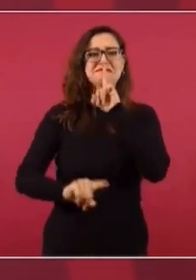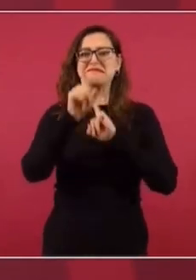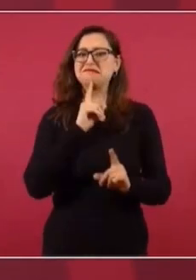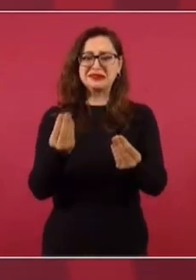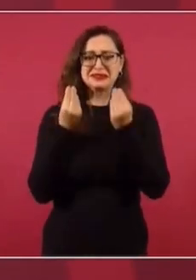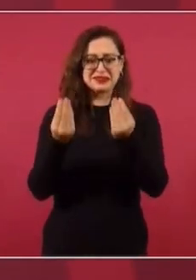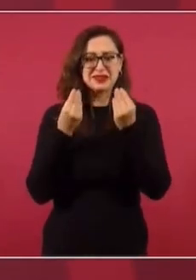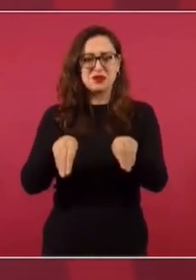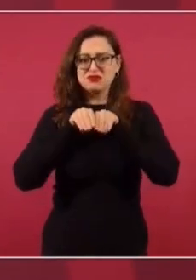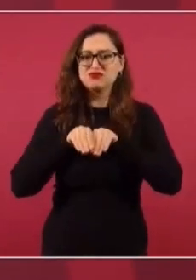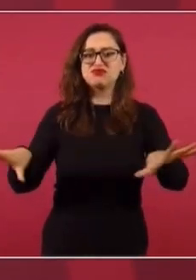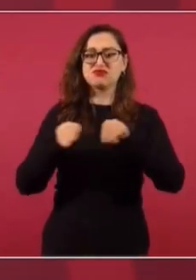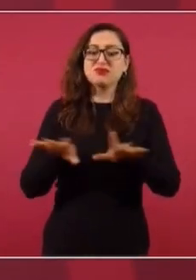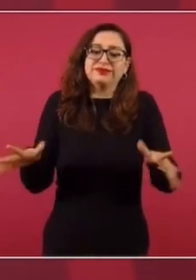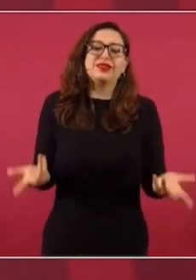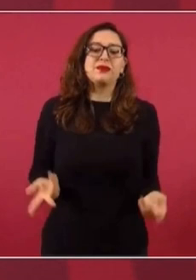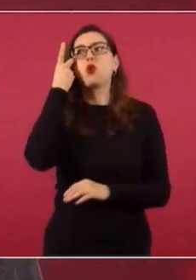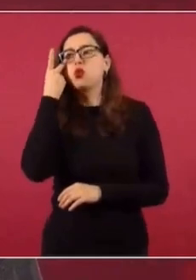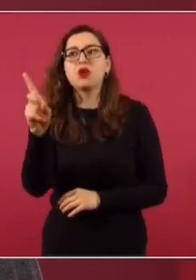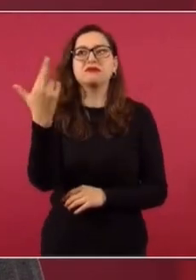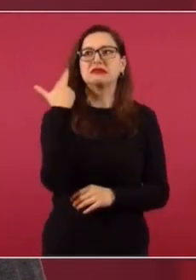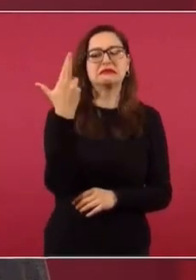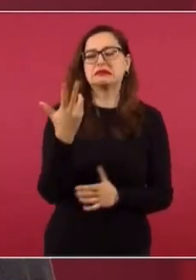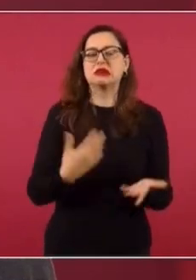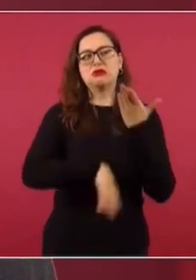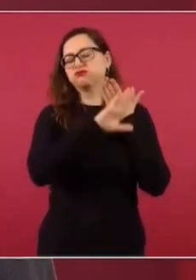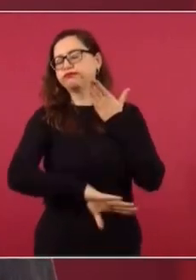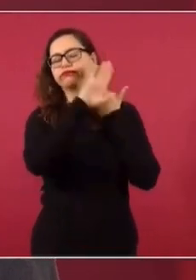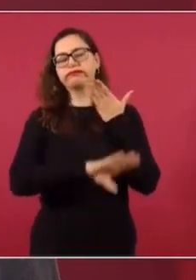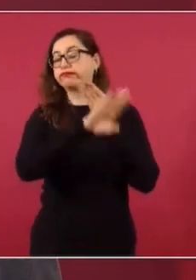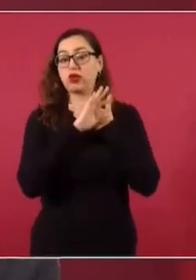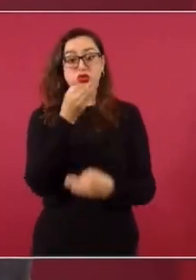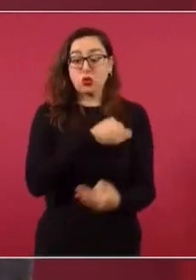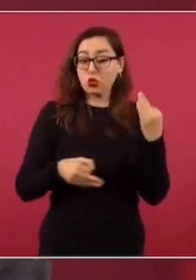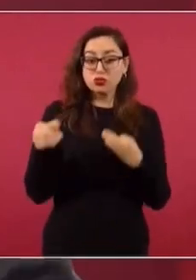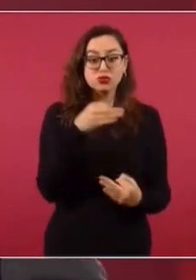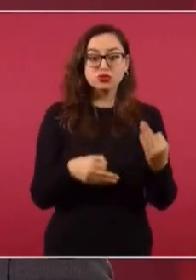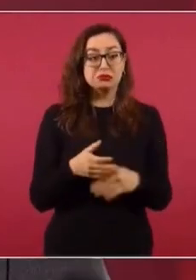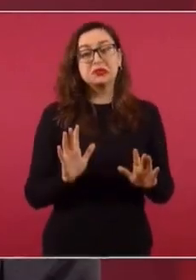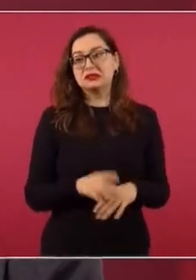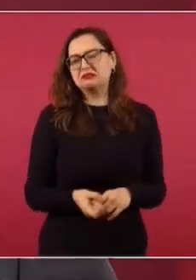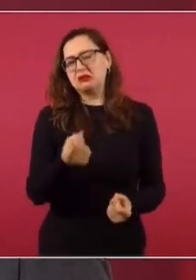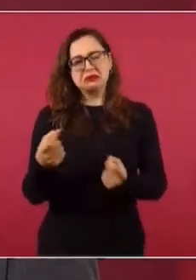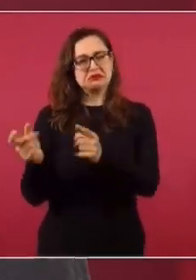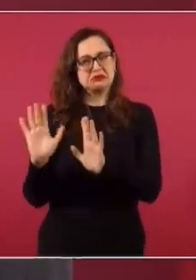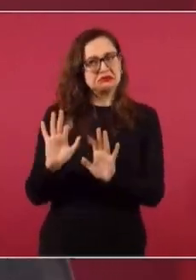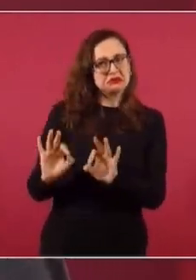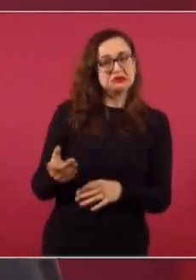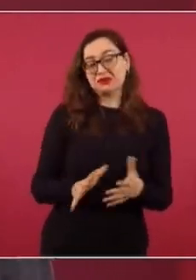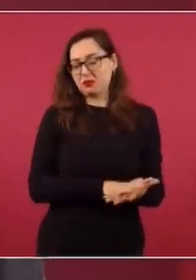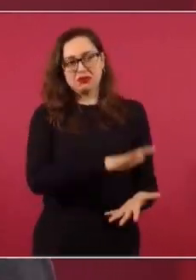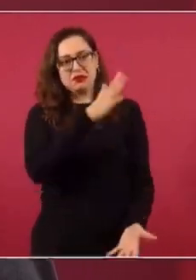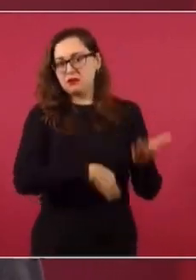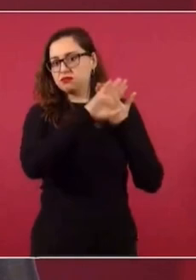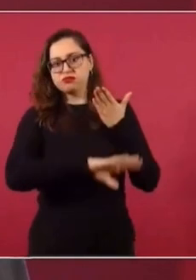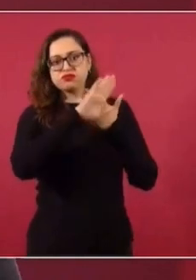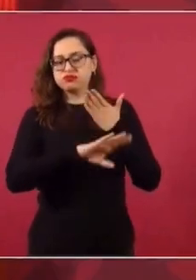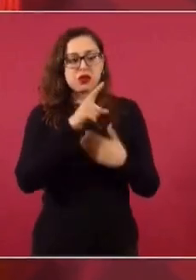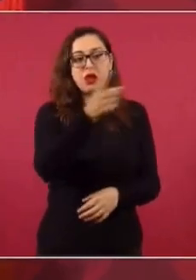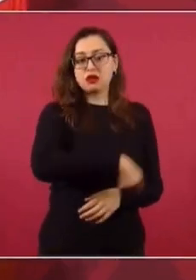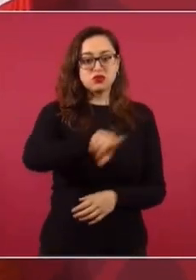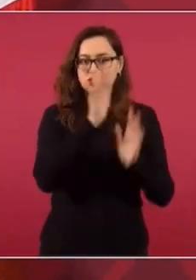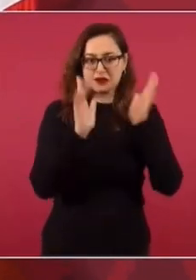No nos quieren los dueños de los medios de información. Entonces, la consigna es atacar